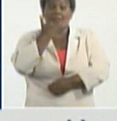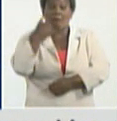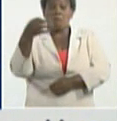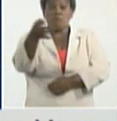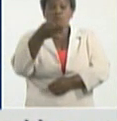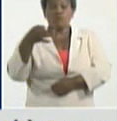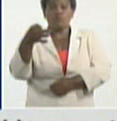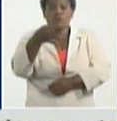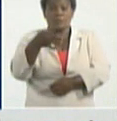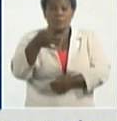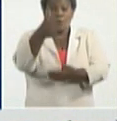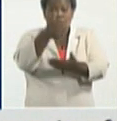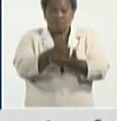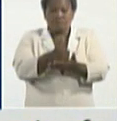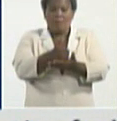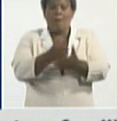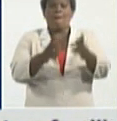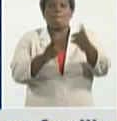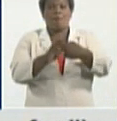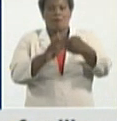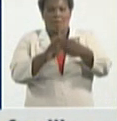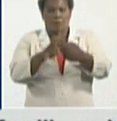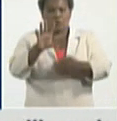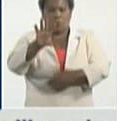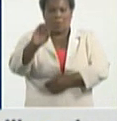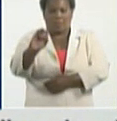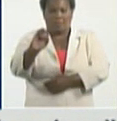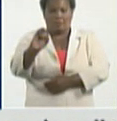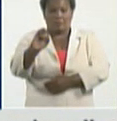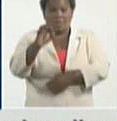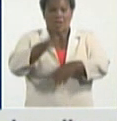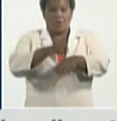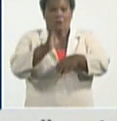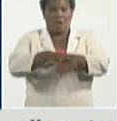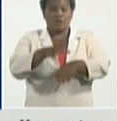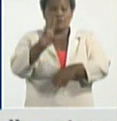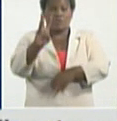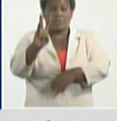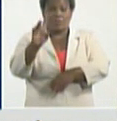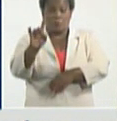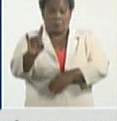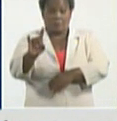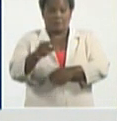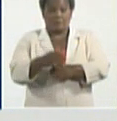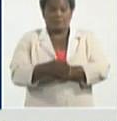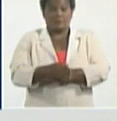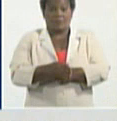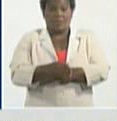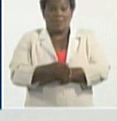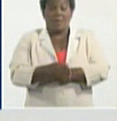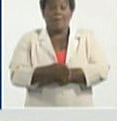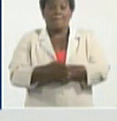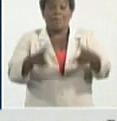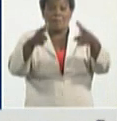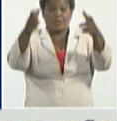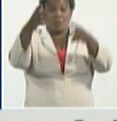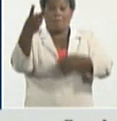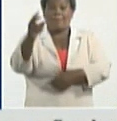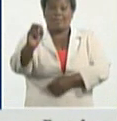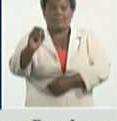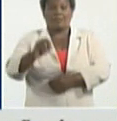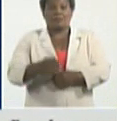al municipio de Bayamo, con 50, Río Cauto, 39, Bartolomé, Mazó 20,